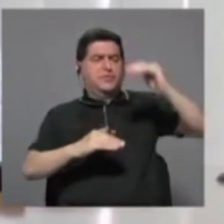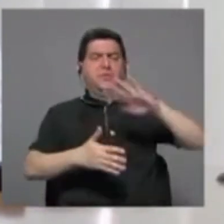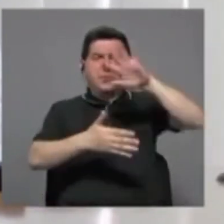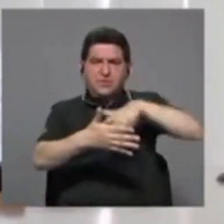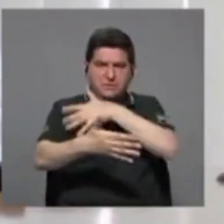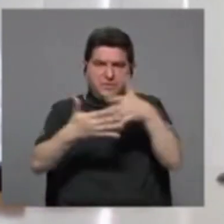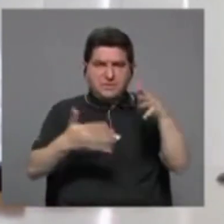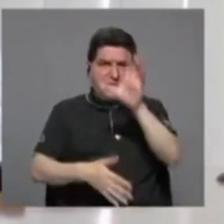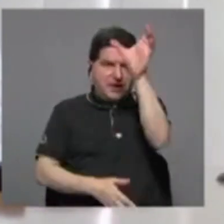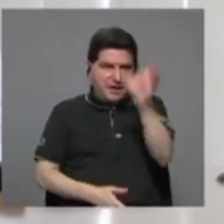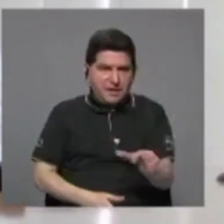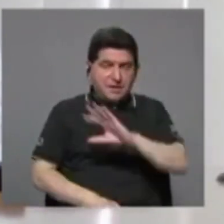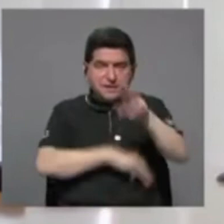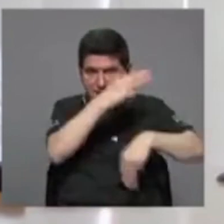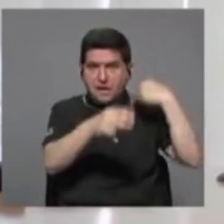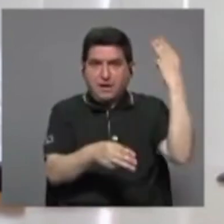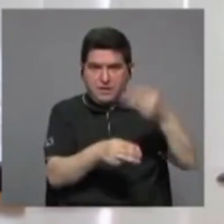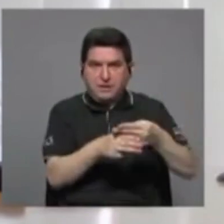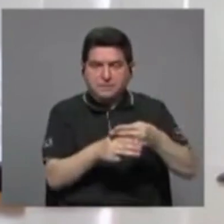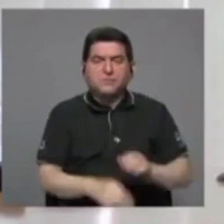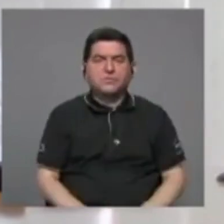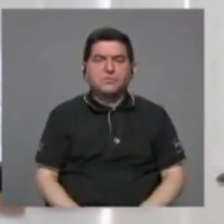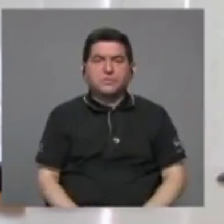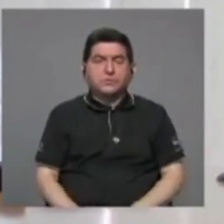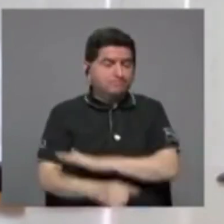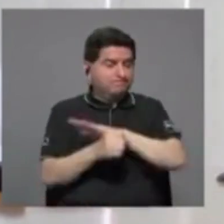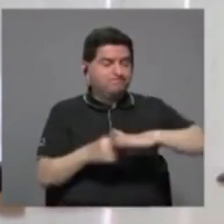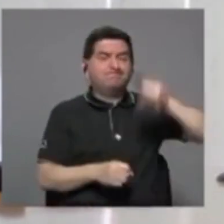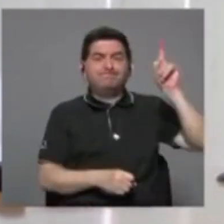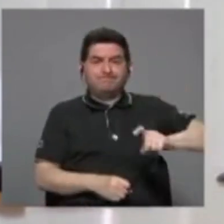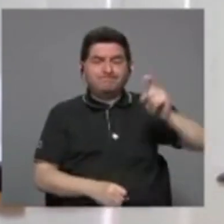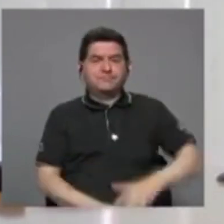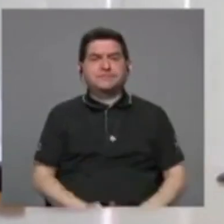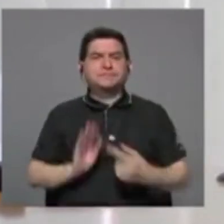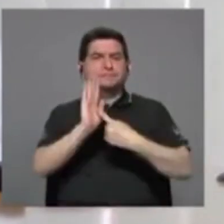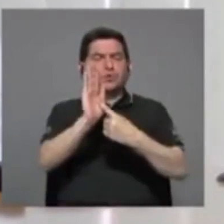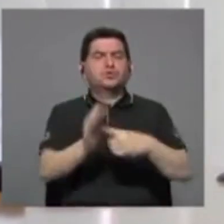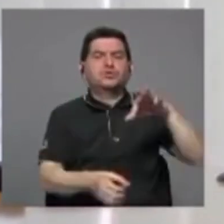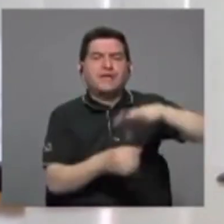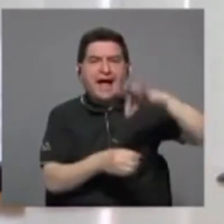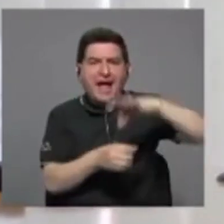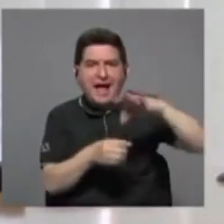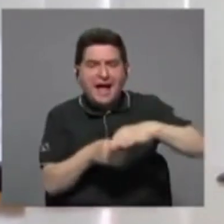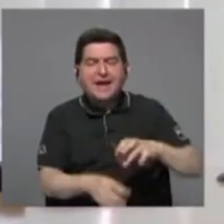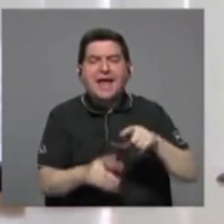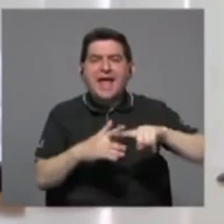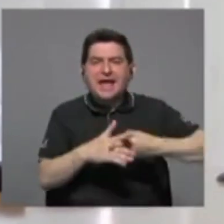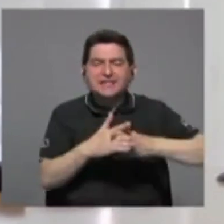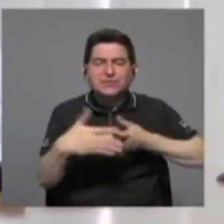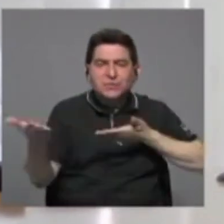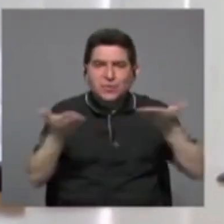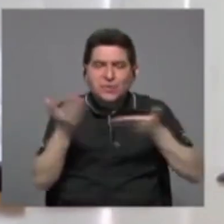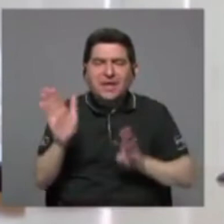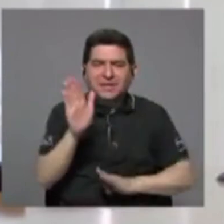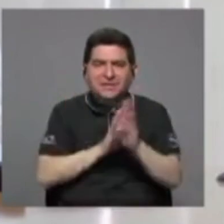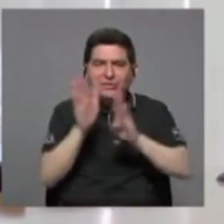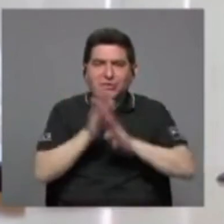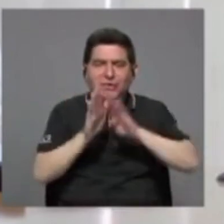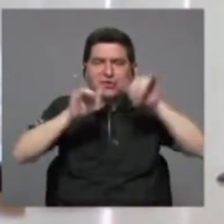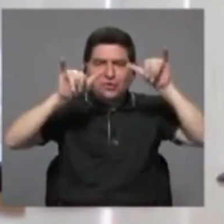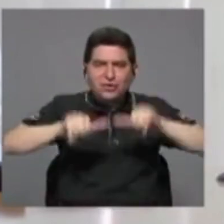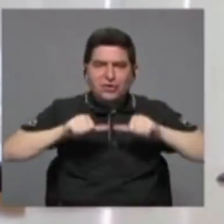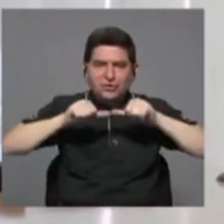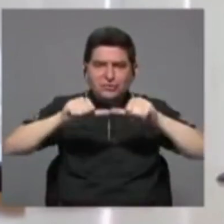continental y mundial, porque es absolutamente necesario que se vea la agricultura como un instrumento al servicio del desarrollo sostenible.